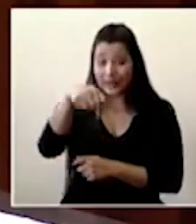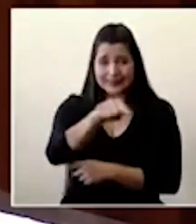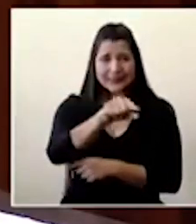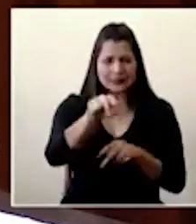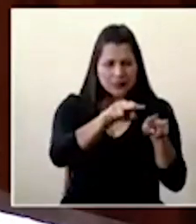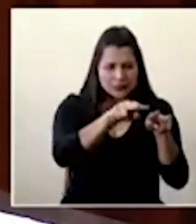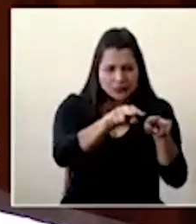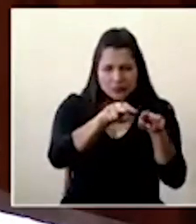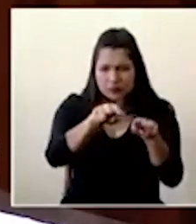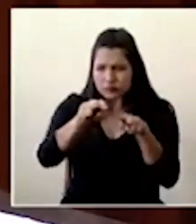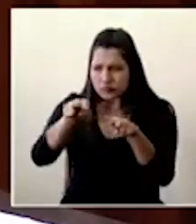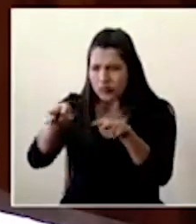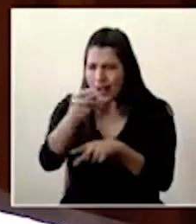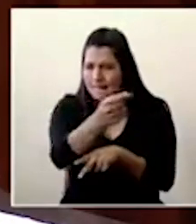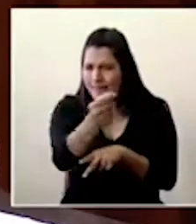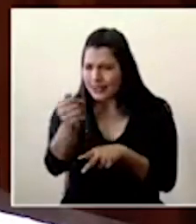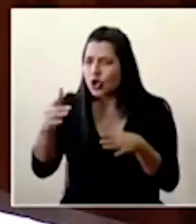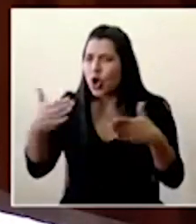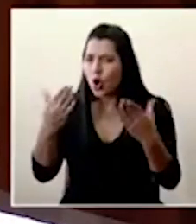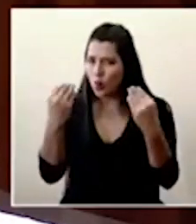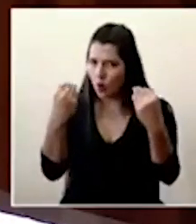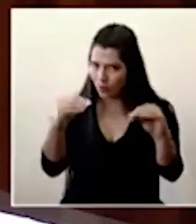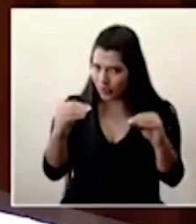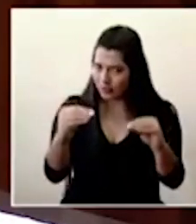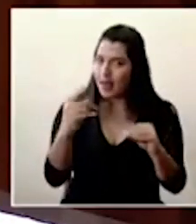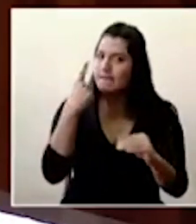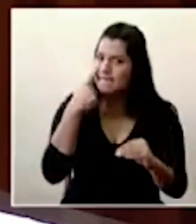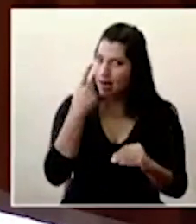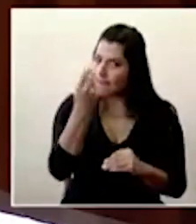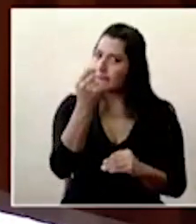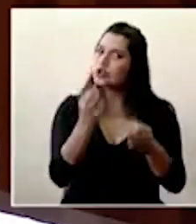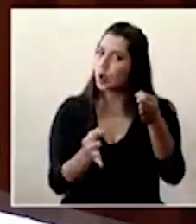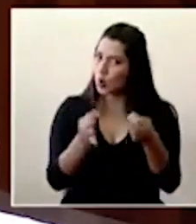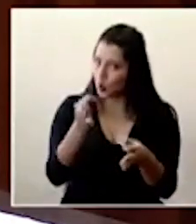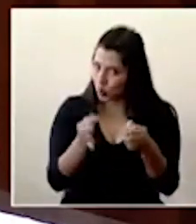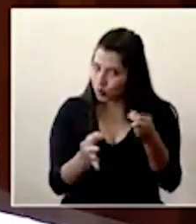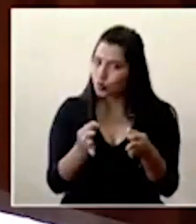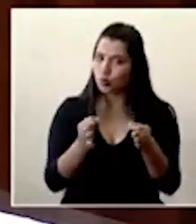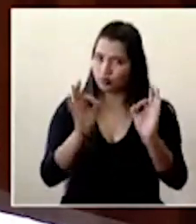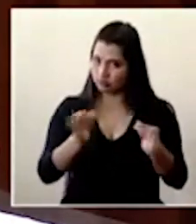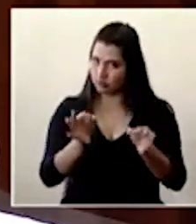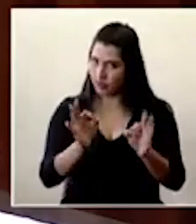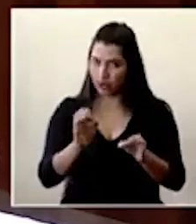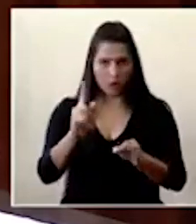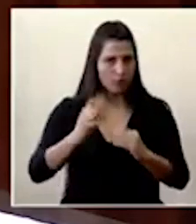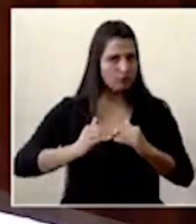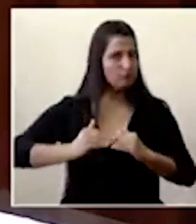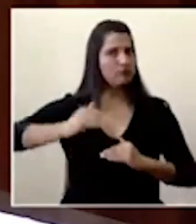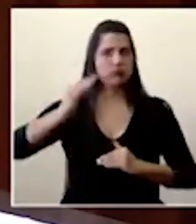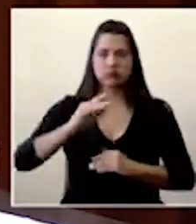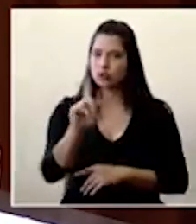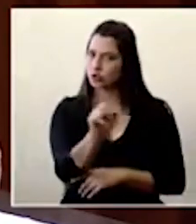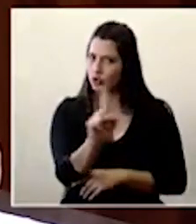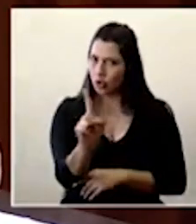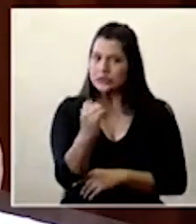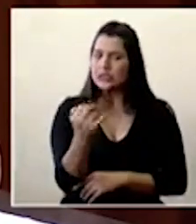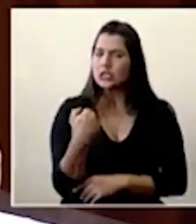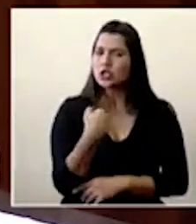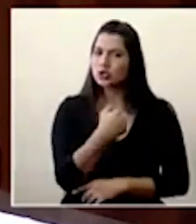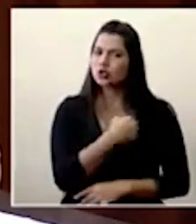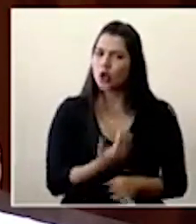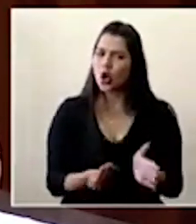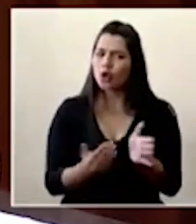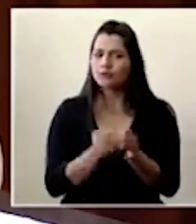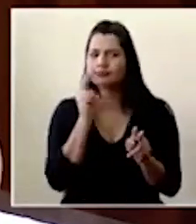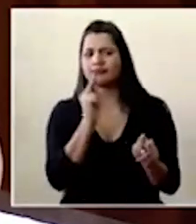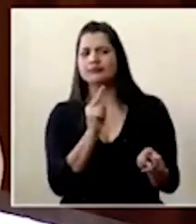esta semana, viendo que el precio sea el precio justo y moderado y si volvemos a detectar una conducta, digamos que no es